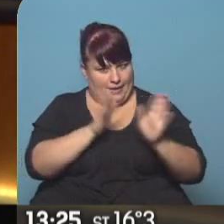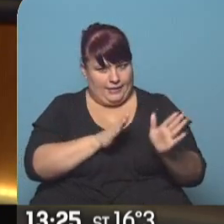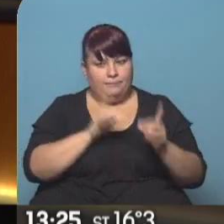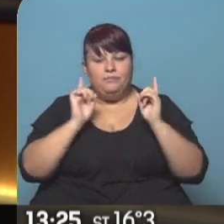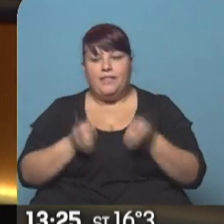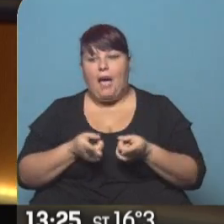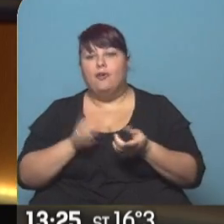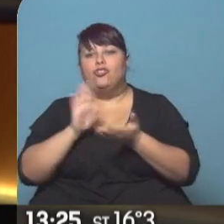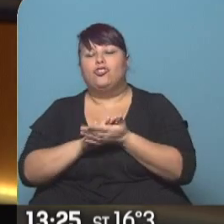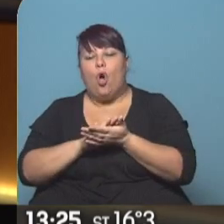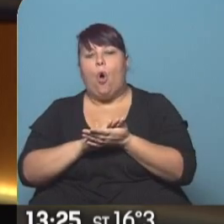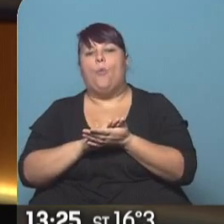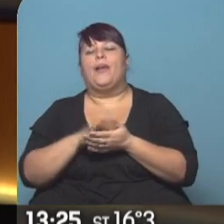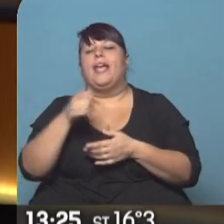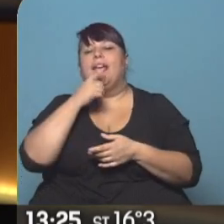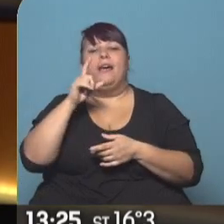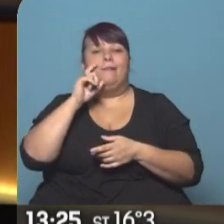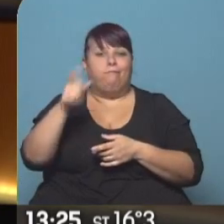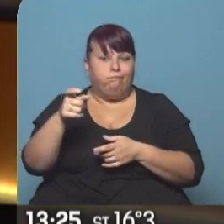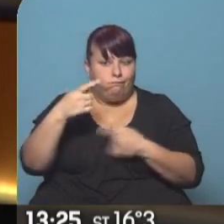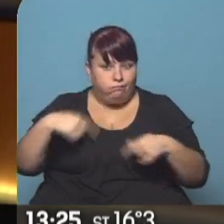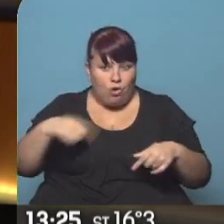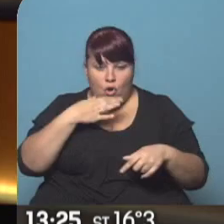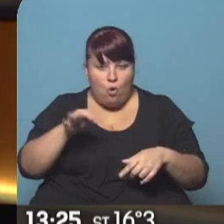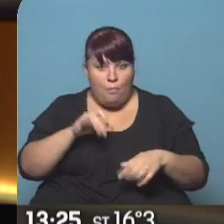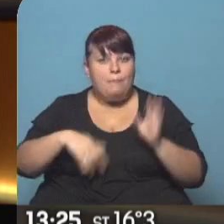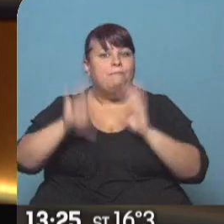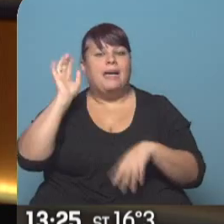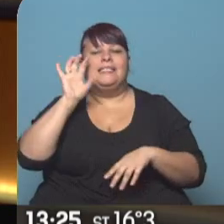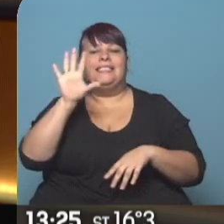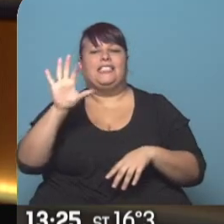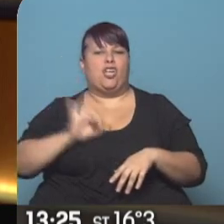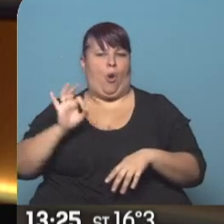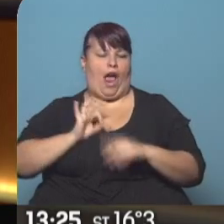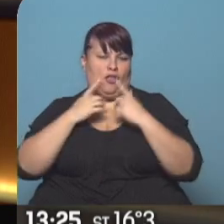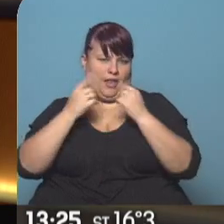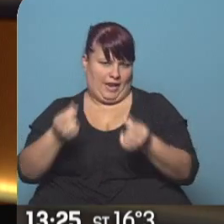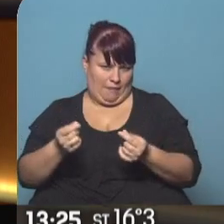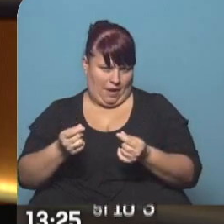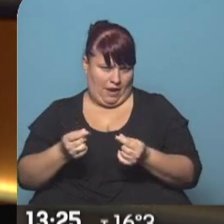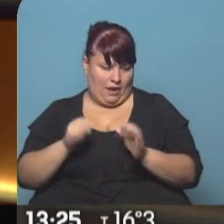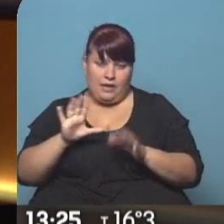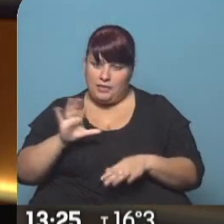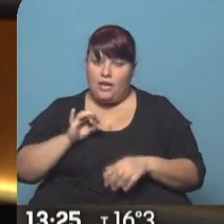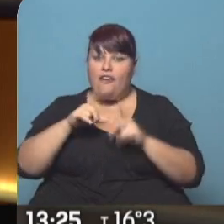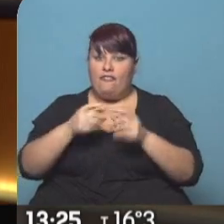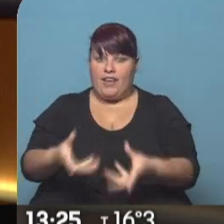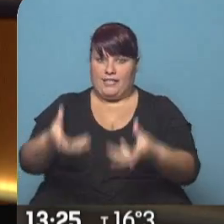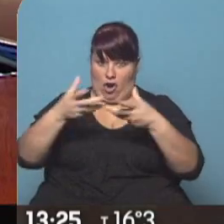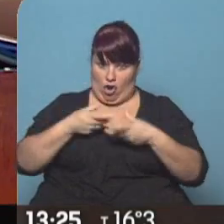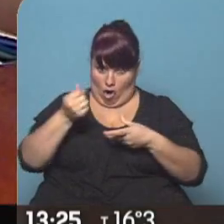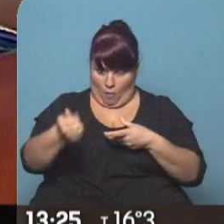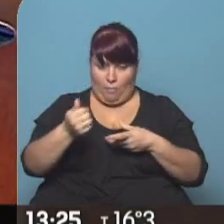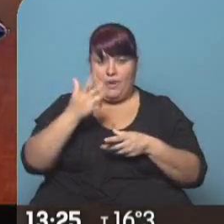Después, lo que son acciones en función de incumplimientos, el principio general es que hay 5 años para reclamar. O sea, a partir de la fecha de compra,